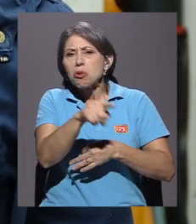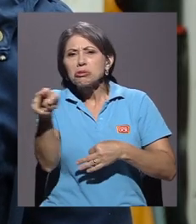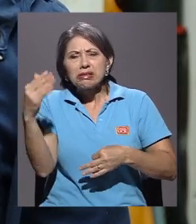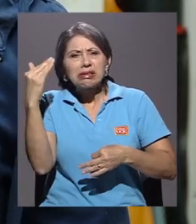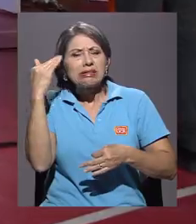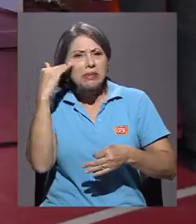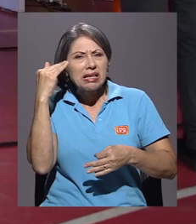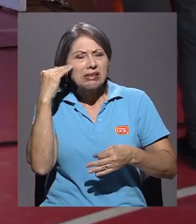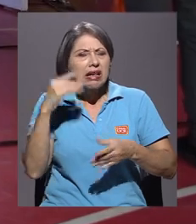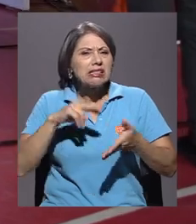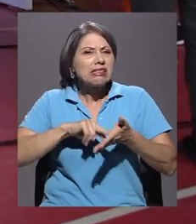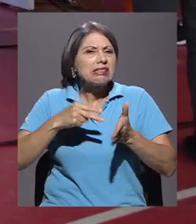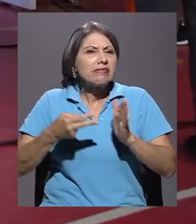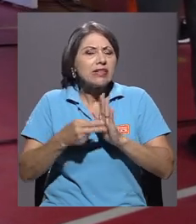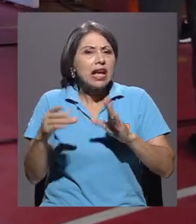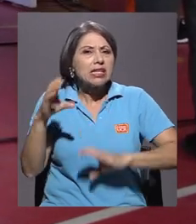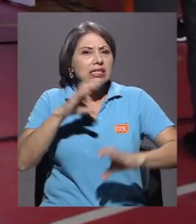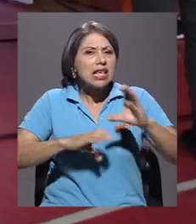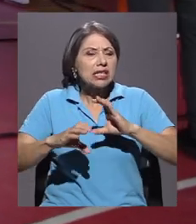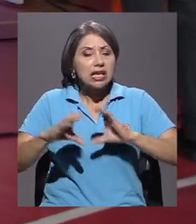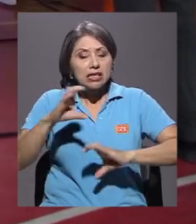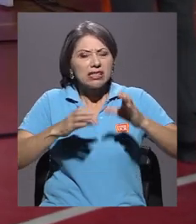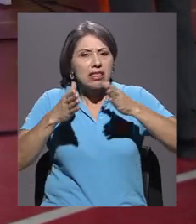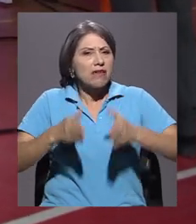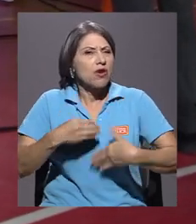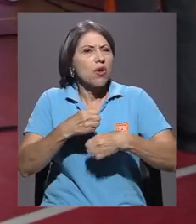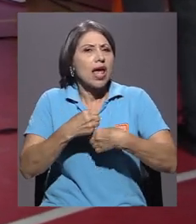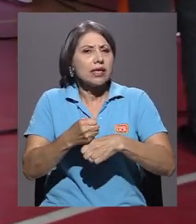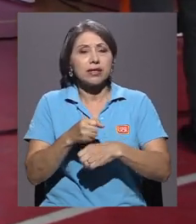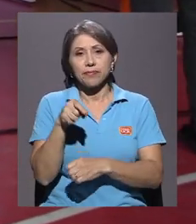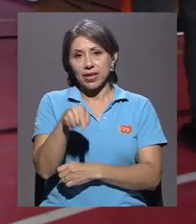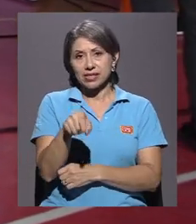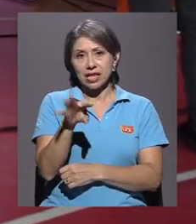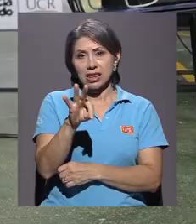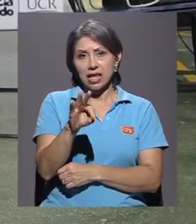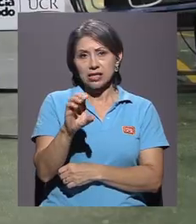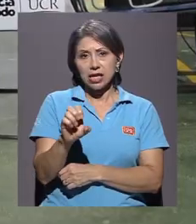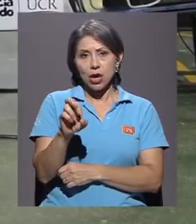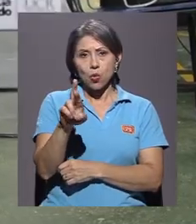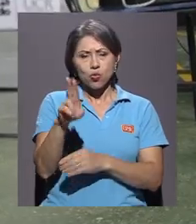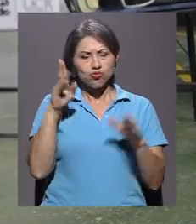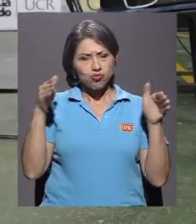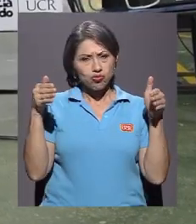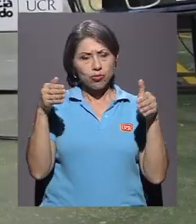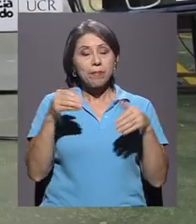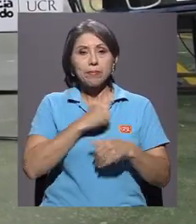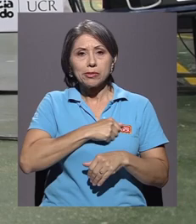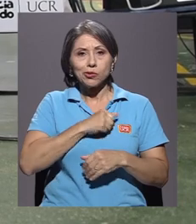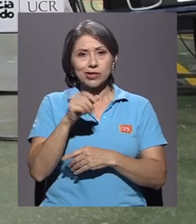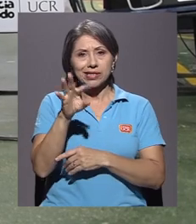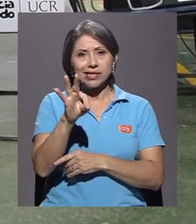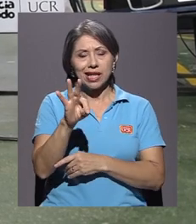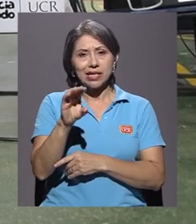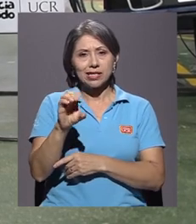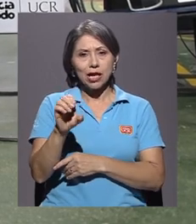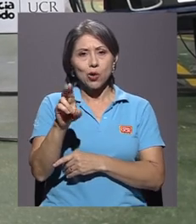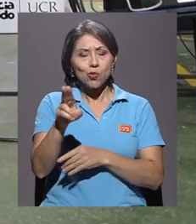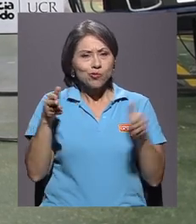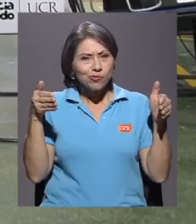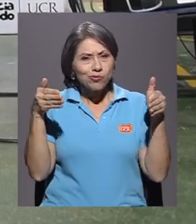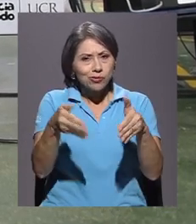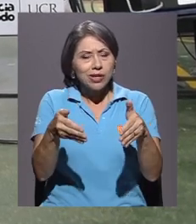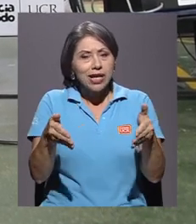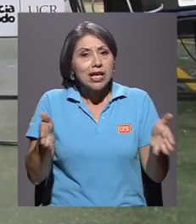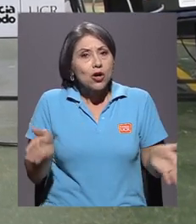qué piensan ellos que hace un científico. Este TCU se enfoca en promover el conocimiento de la física y la ciencia mediante